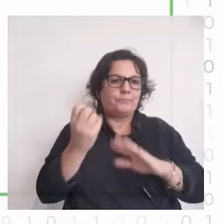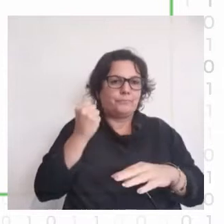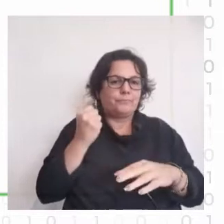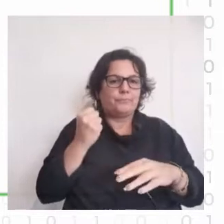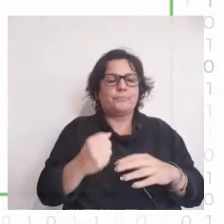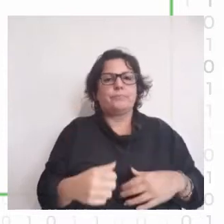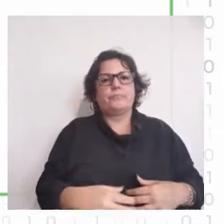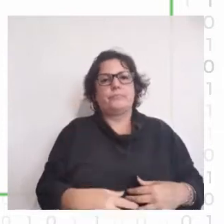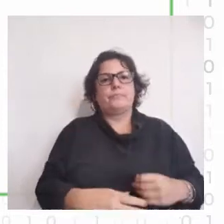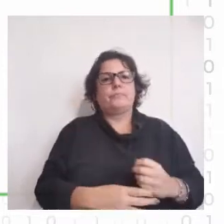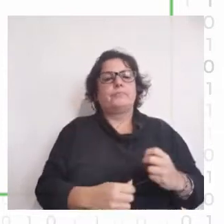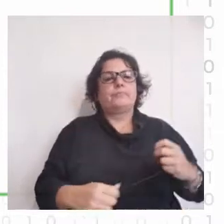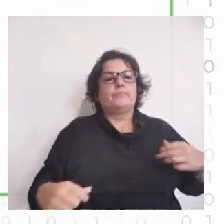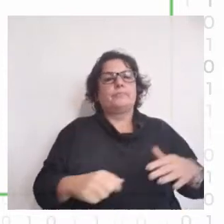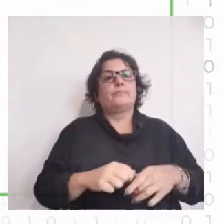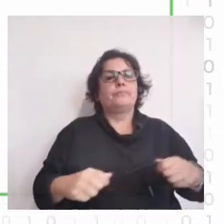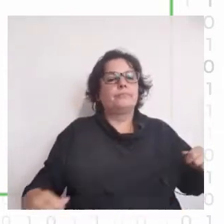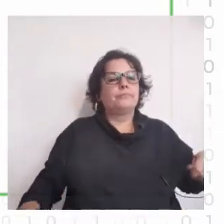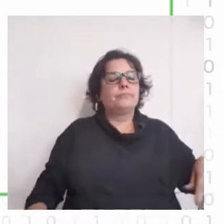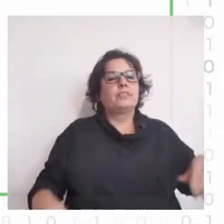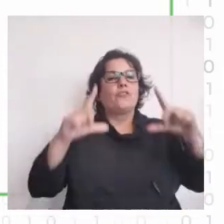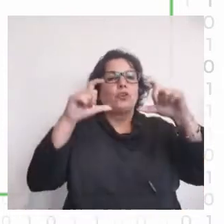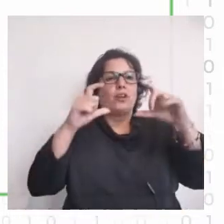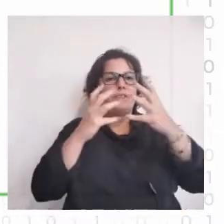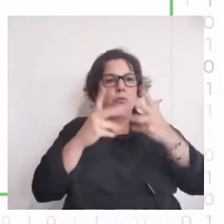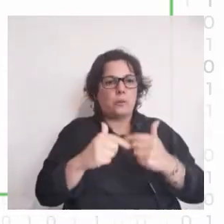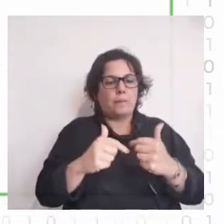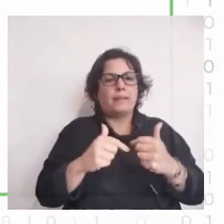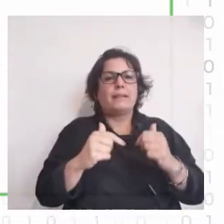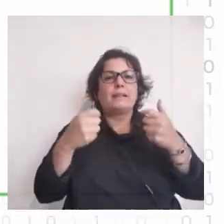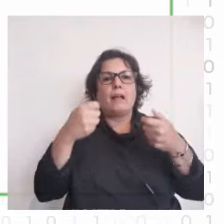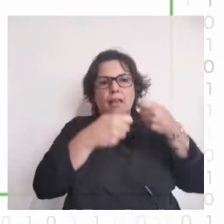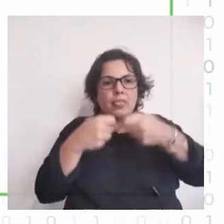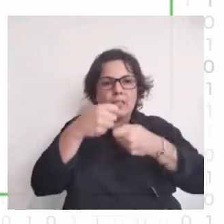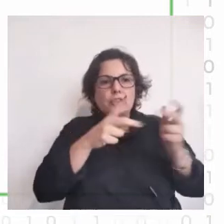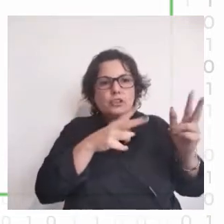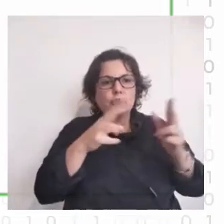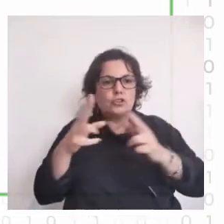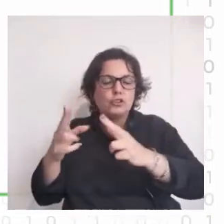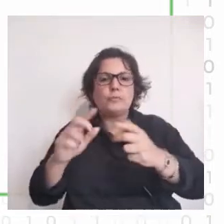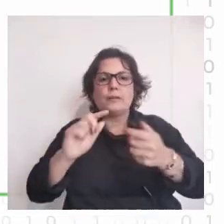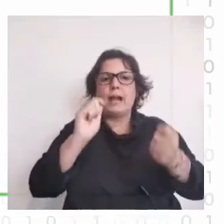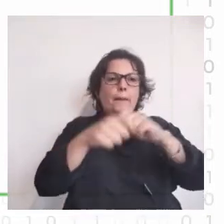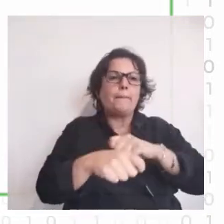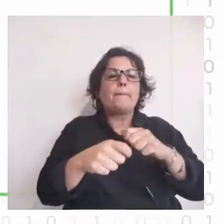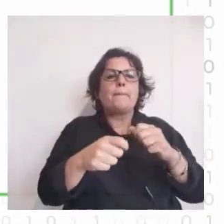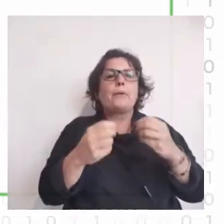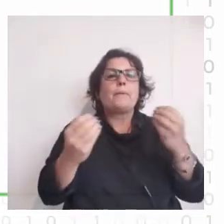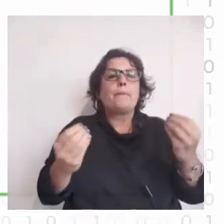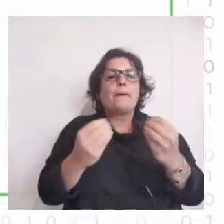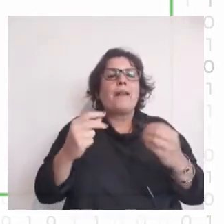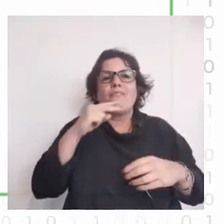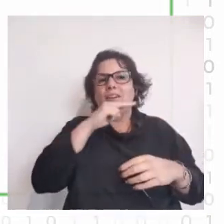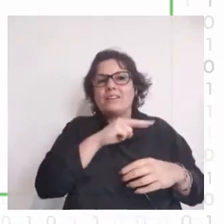Luego apareció la fotografía digital y las herramientas de edición de imágenes cambiaron haciendo las falsificaciones un poco más